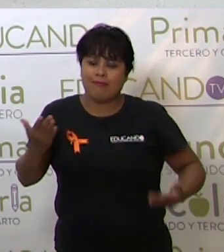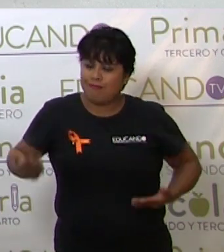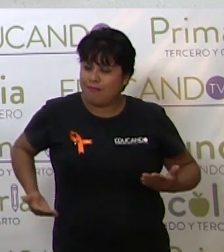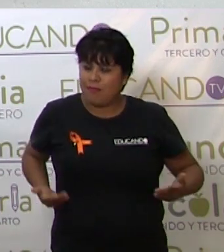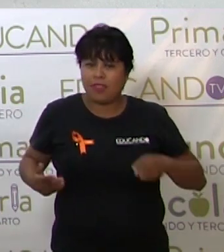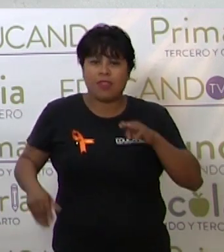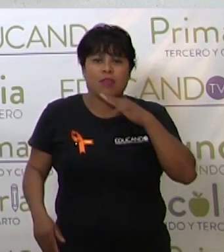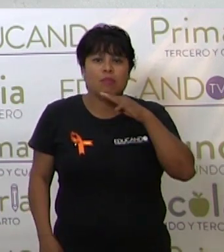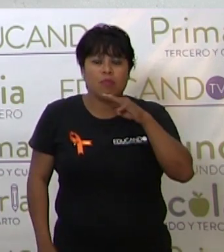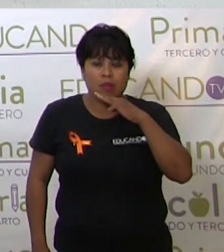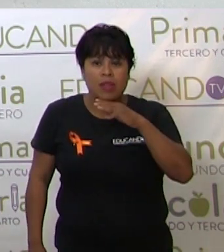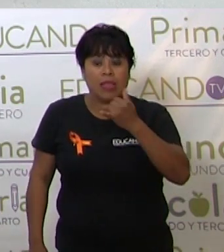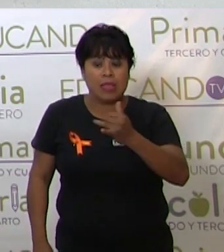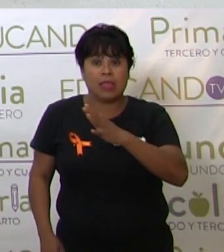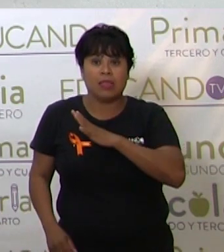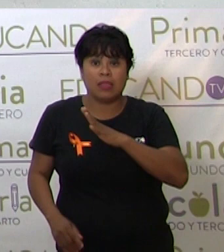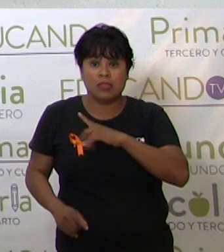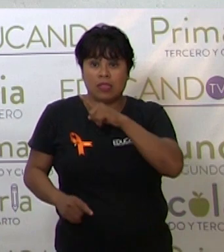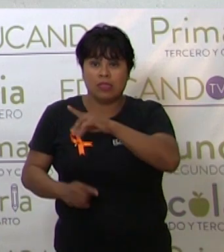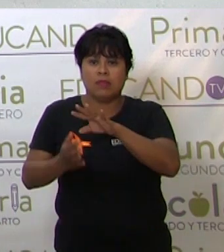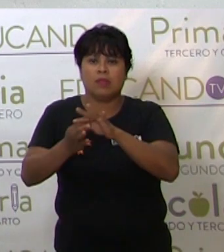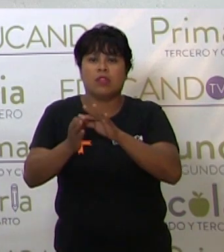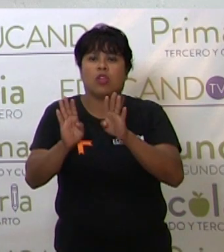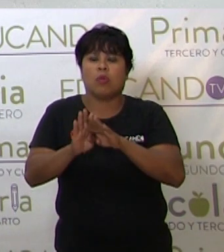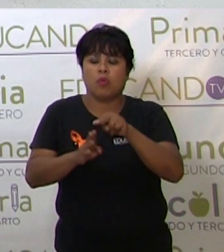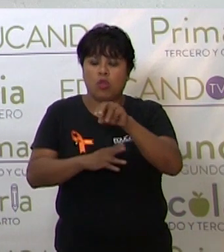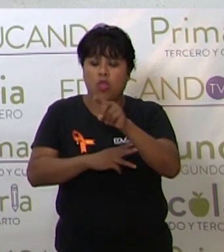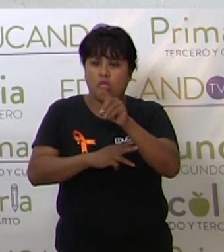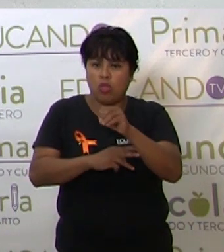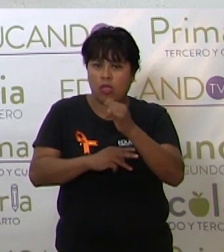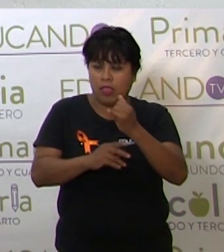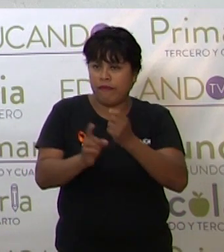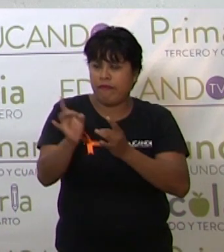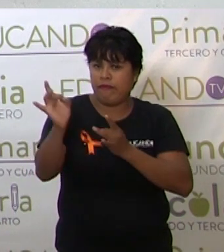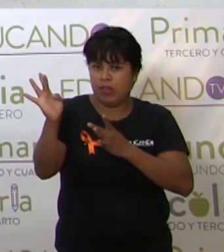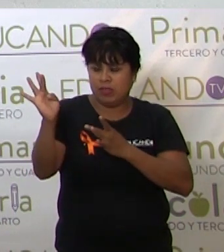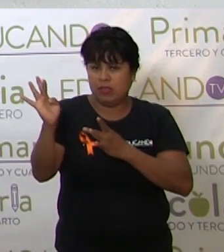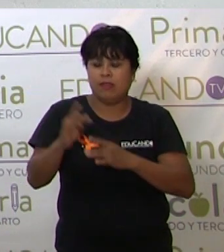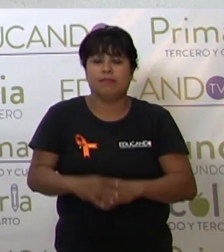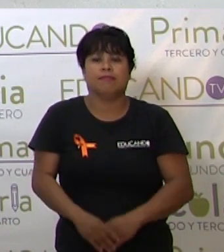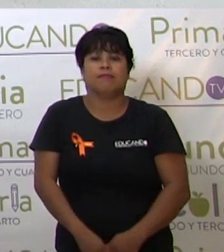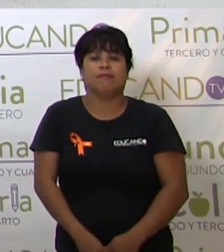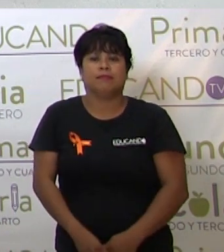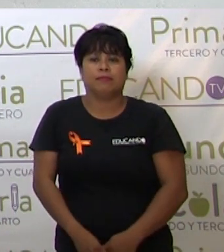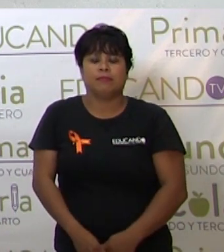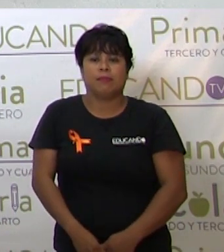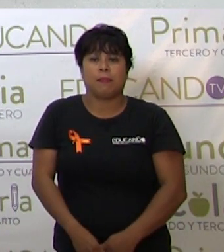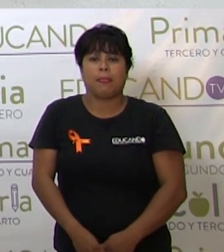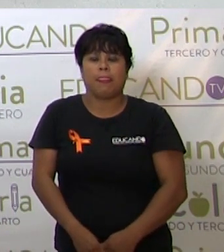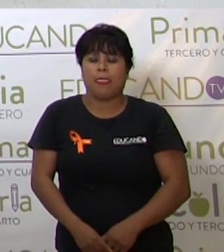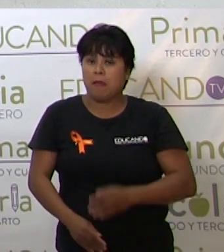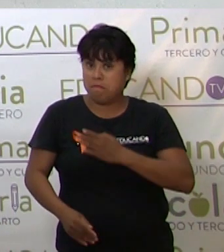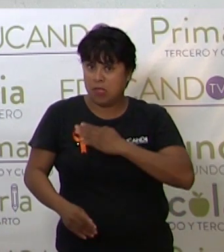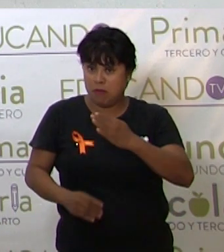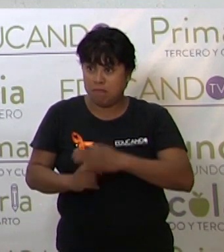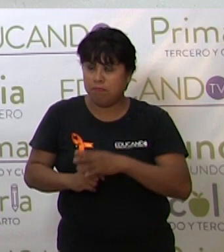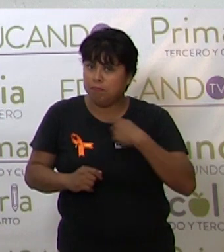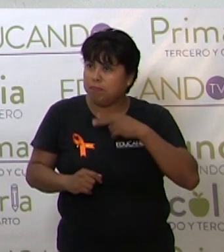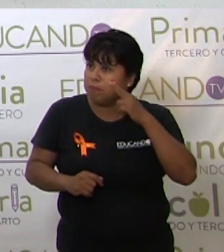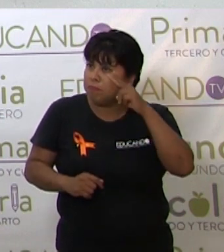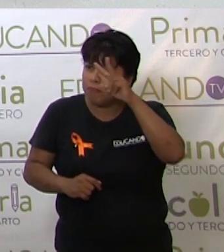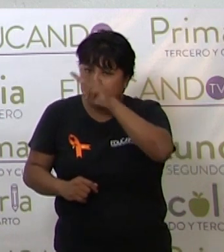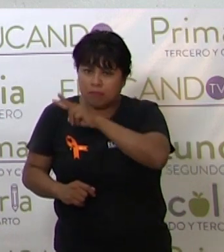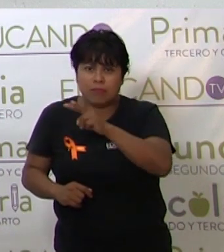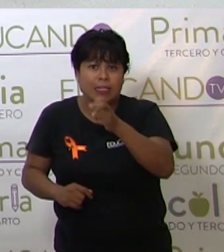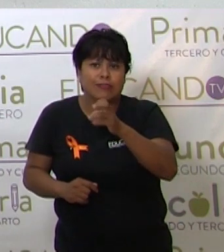y está una vez señalada a partir de un nodo y una flecha. Y, bueno, me parece que